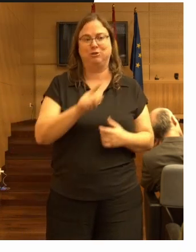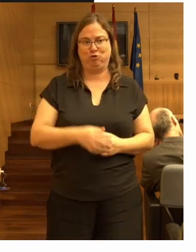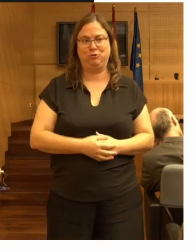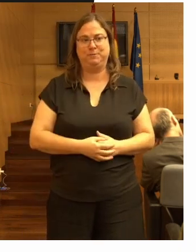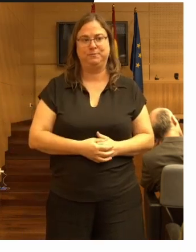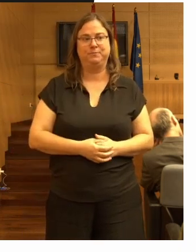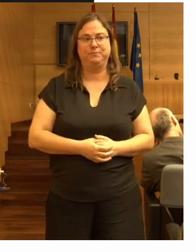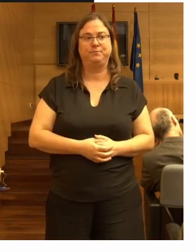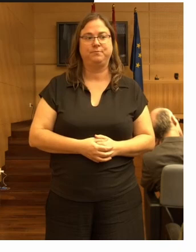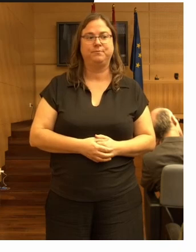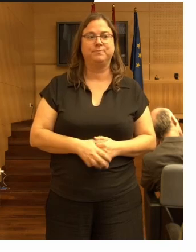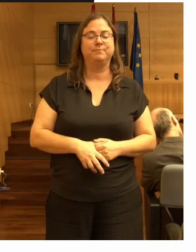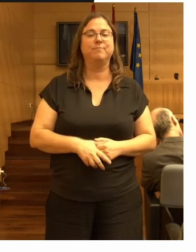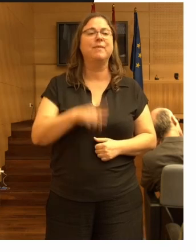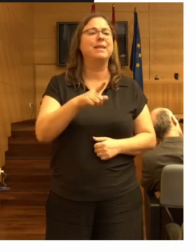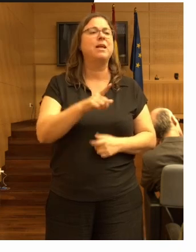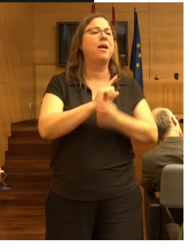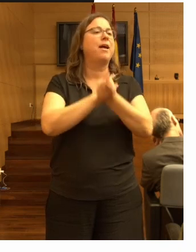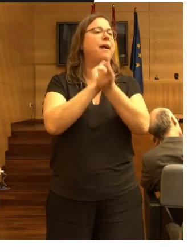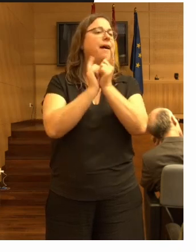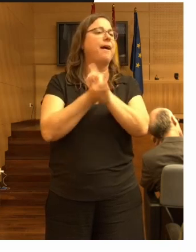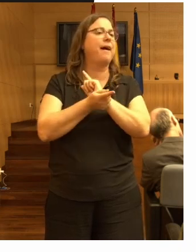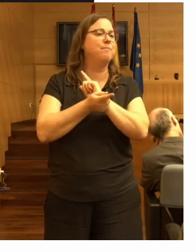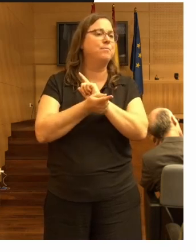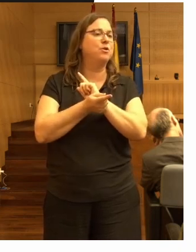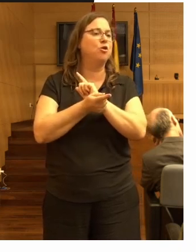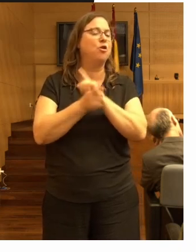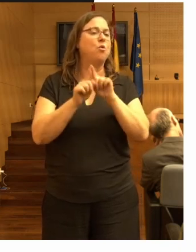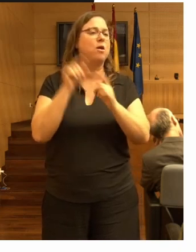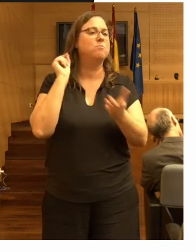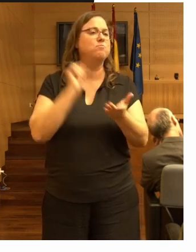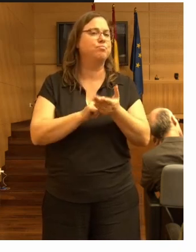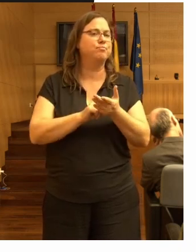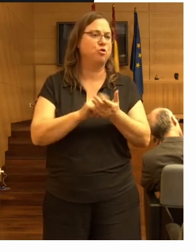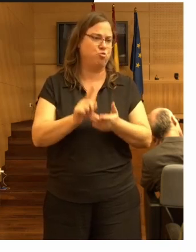esto no es un cambio que se produce de forma rápida